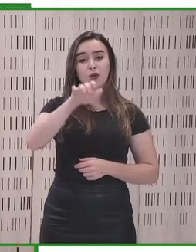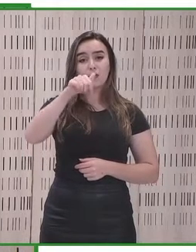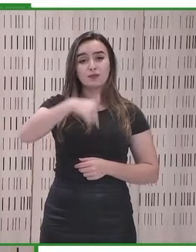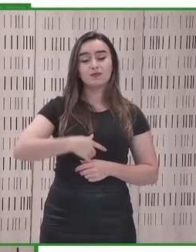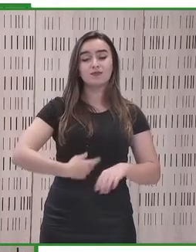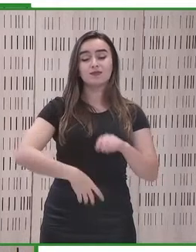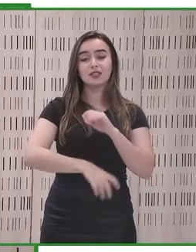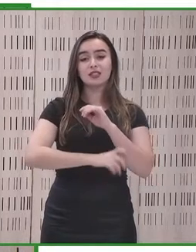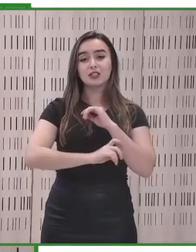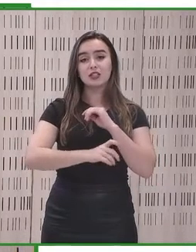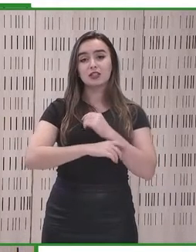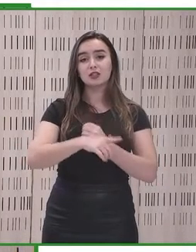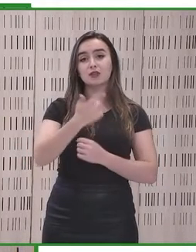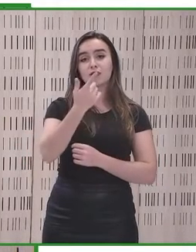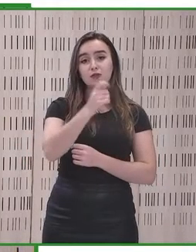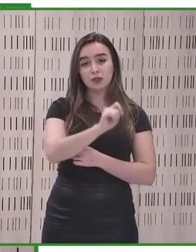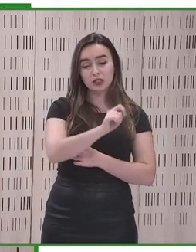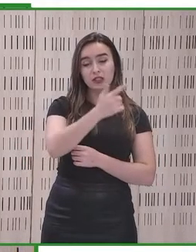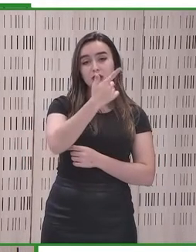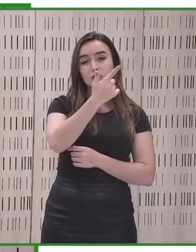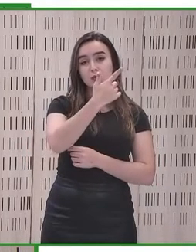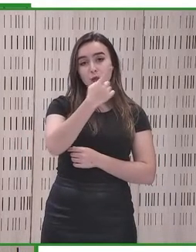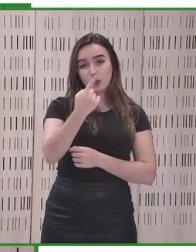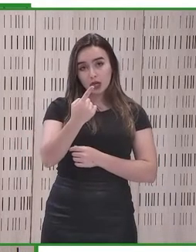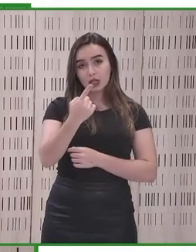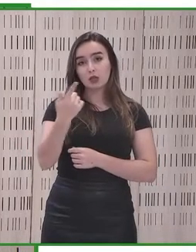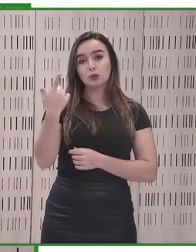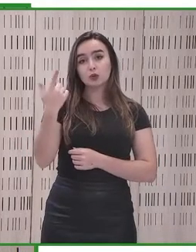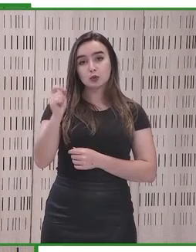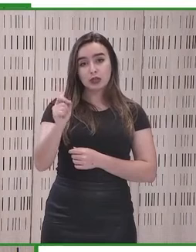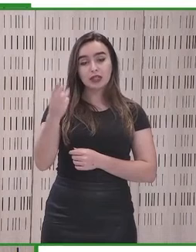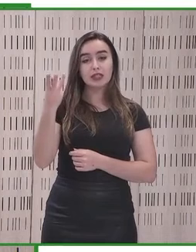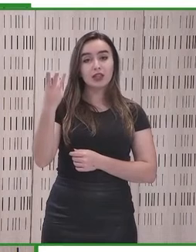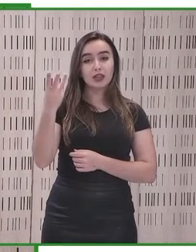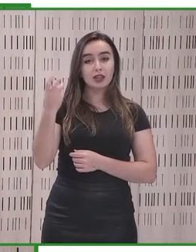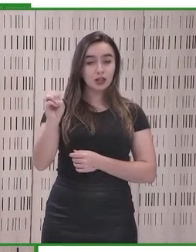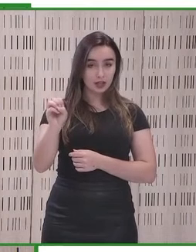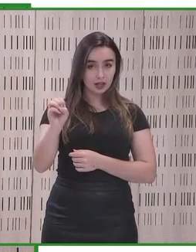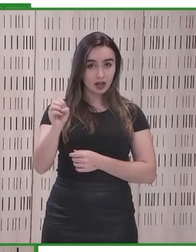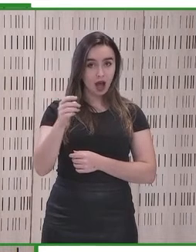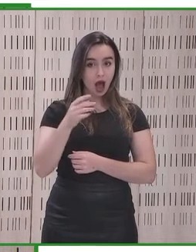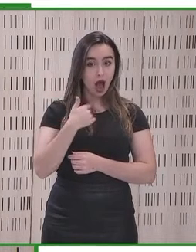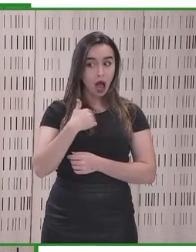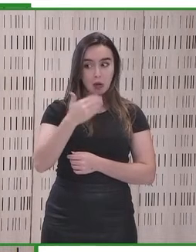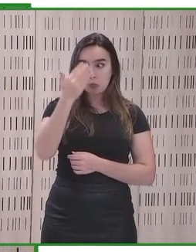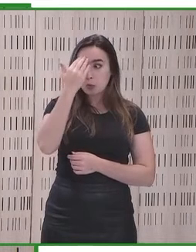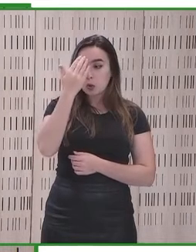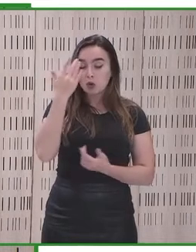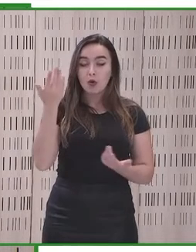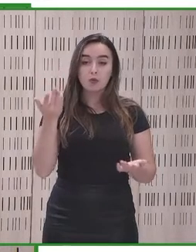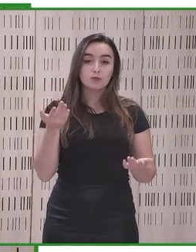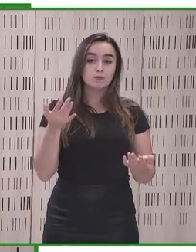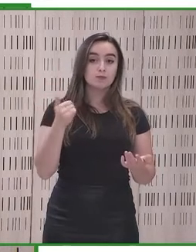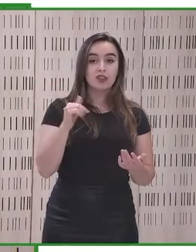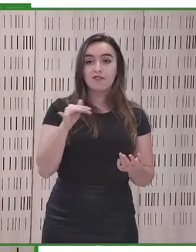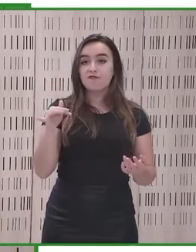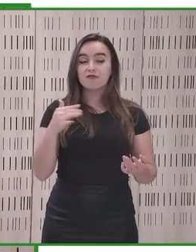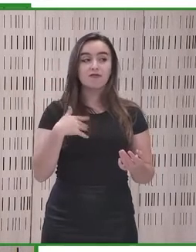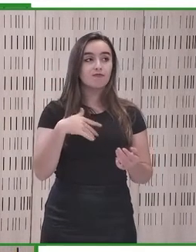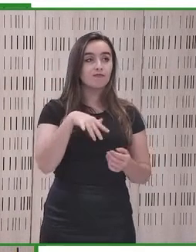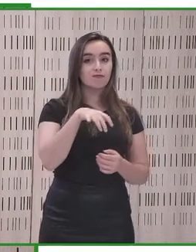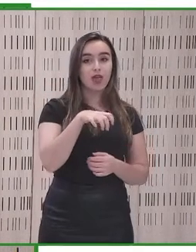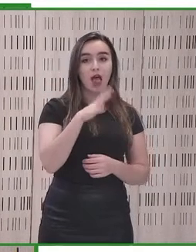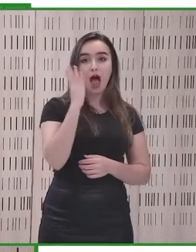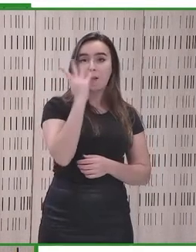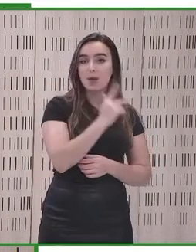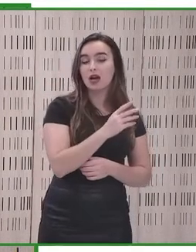2021-2030. Yo no sé si a lo mejor a nivel de las Américas,